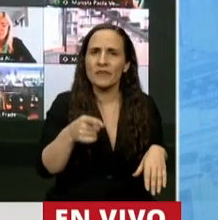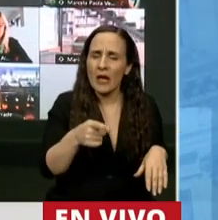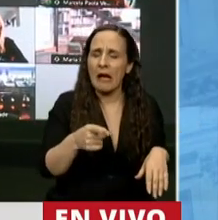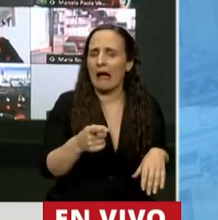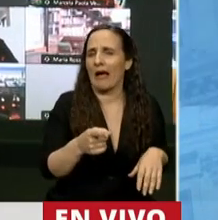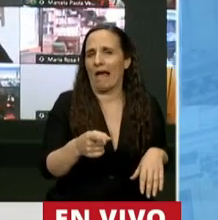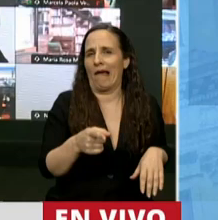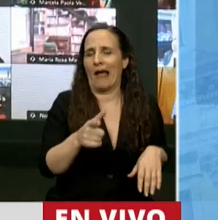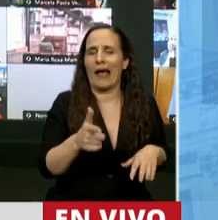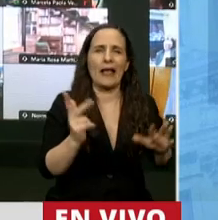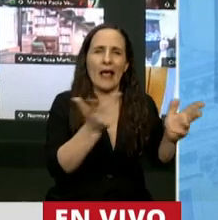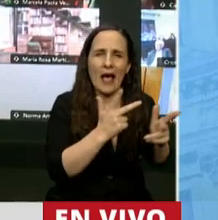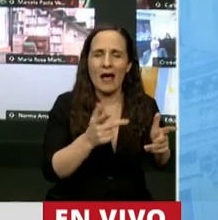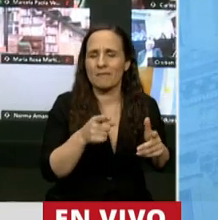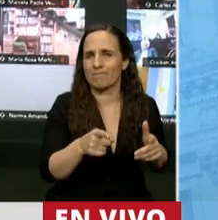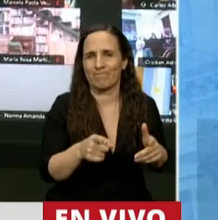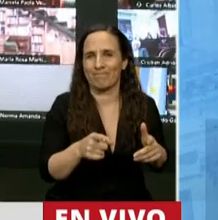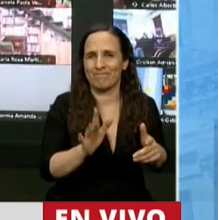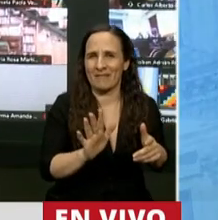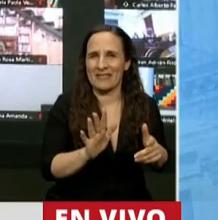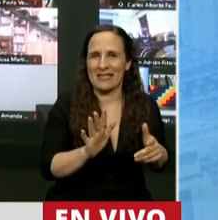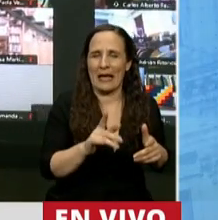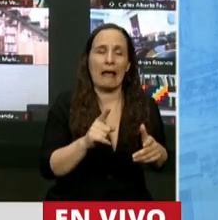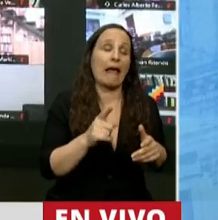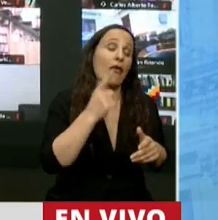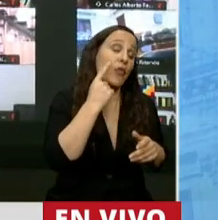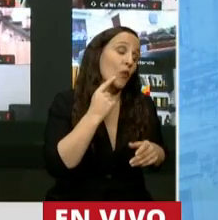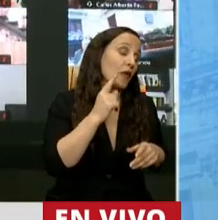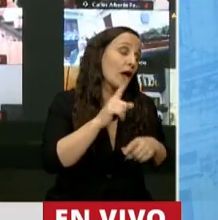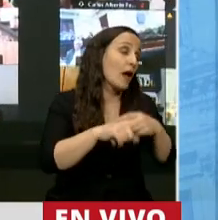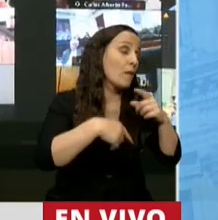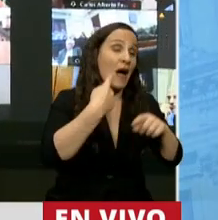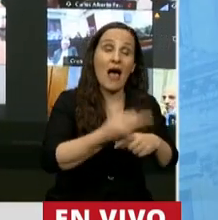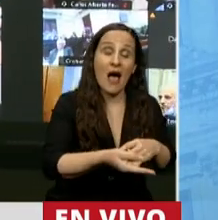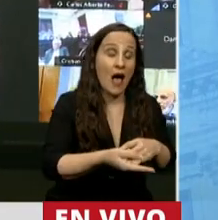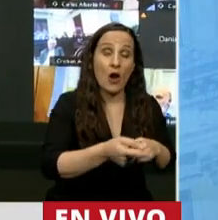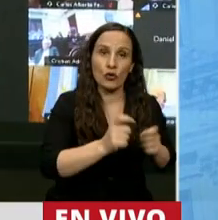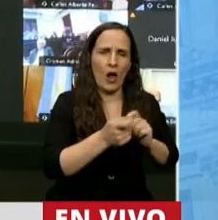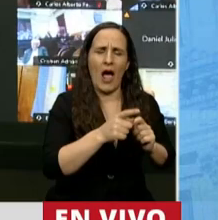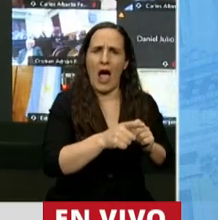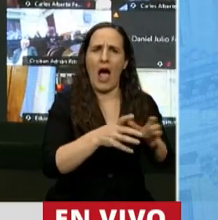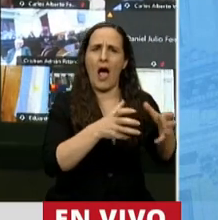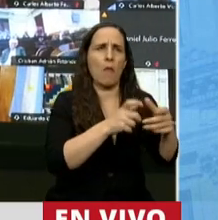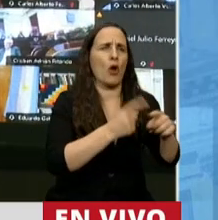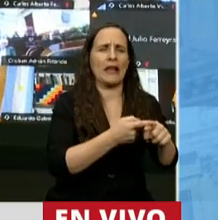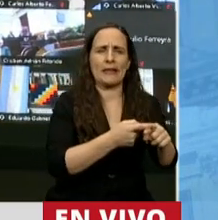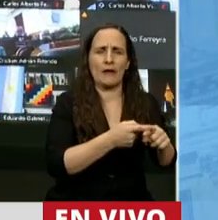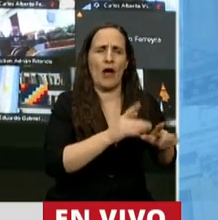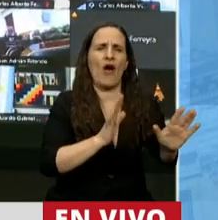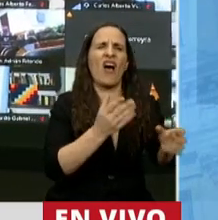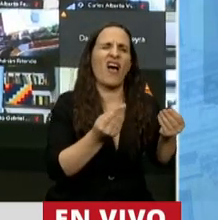hablar si de un día para el otro nos desconocen como fuerza política, desconocen lo que nosotros